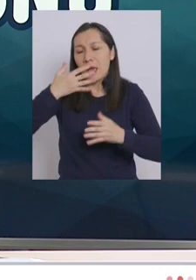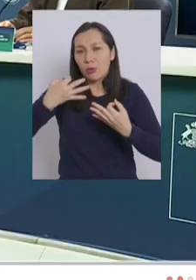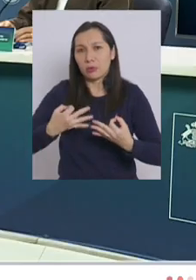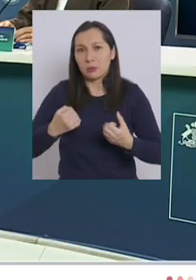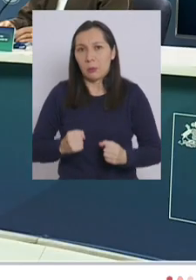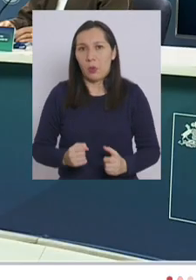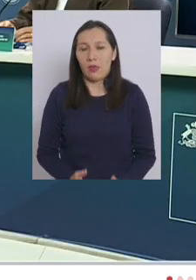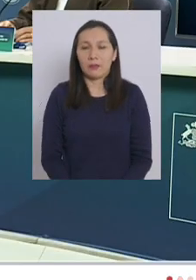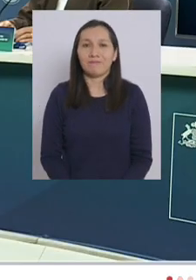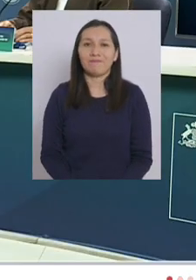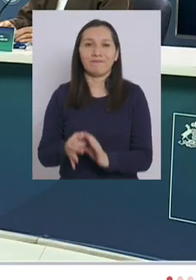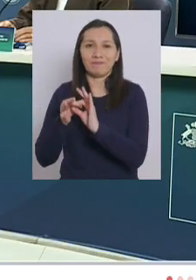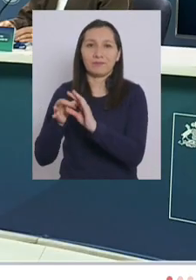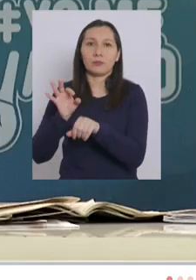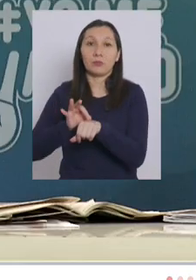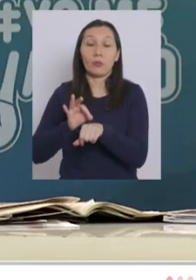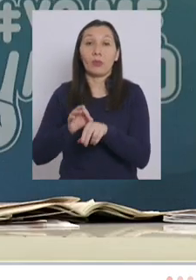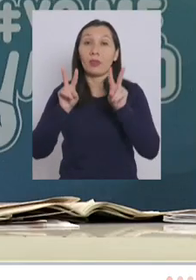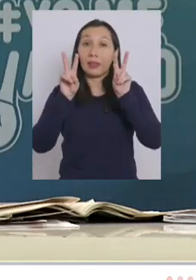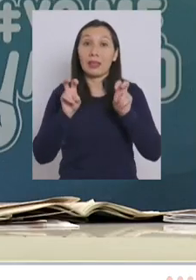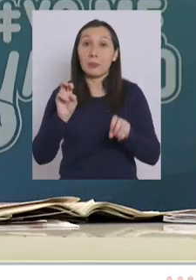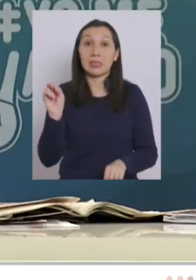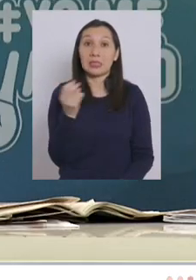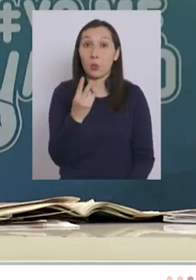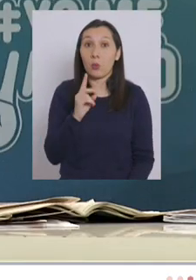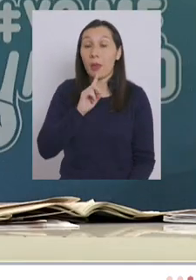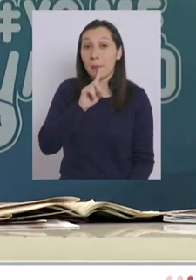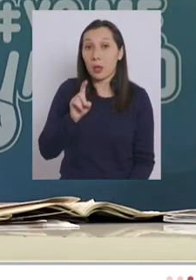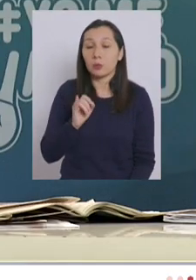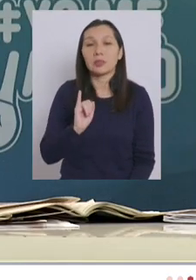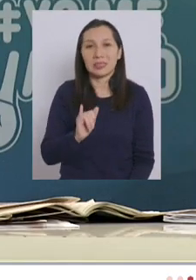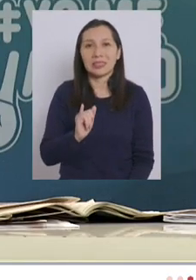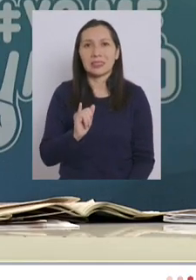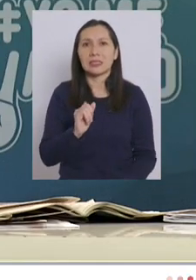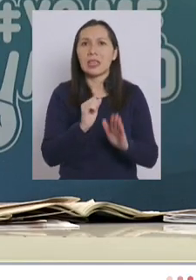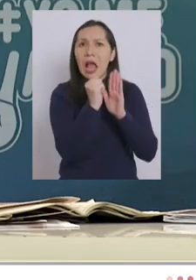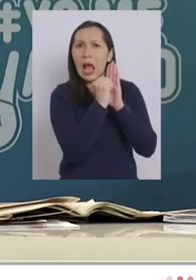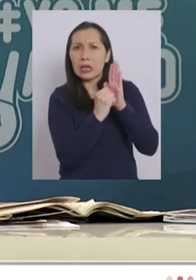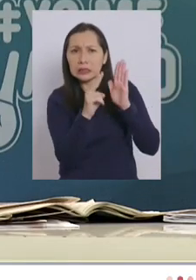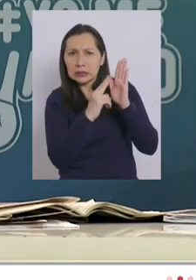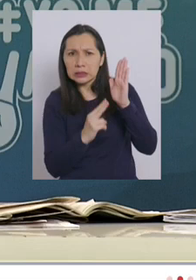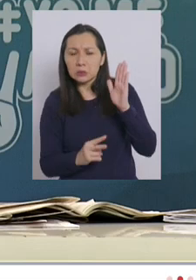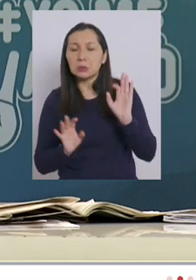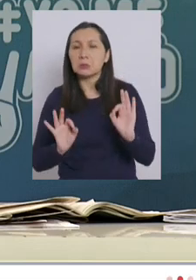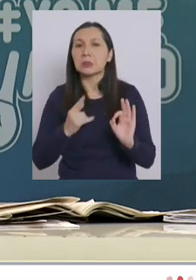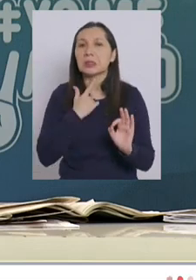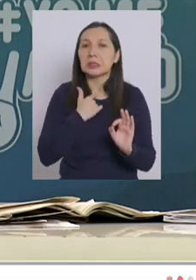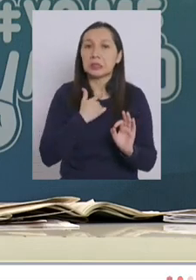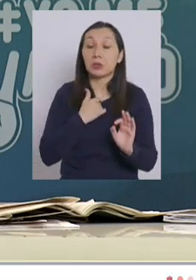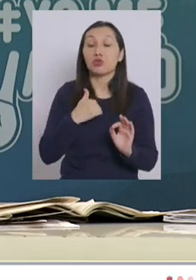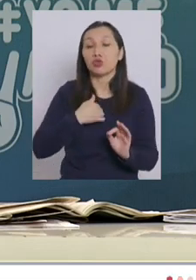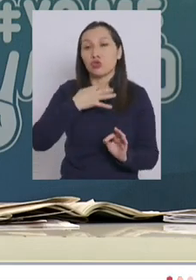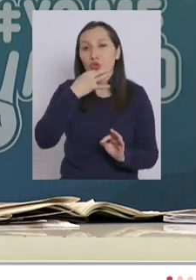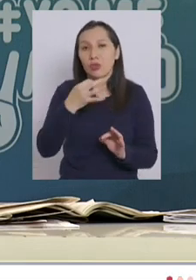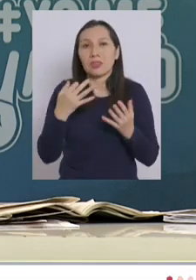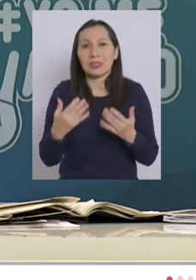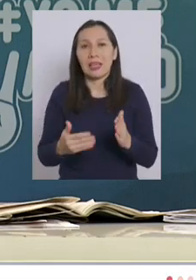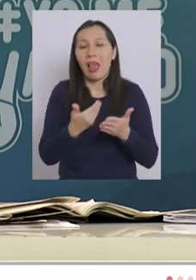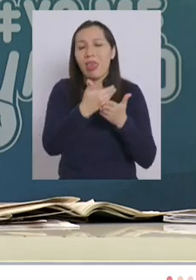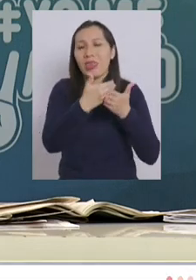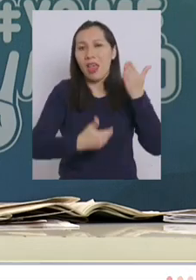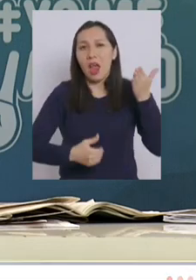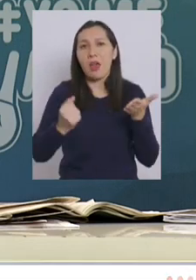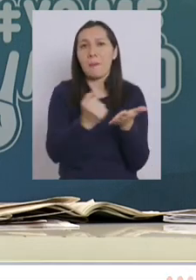muchas gracias doctor Duñac con respecto a la segunda pregunta sí es un artículo muy interesante yo nombré ya el diario